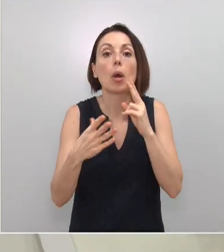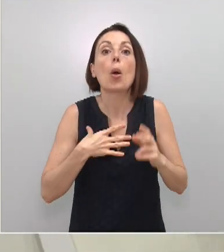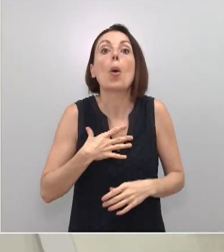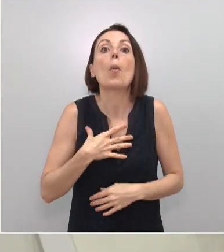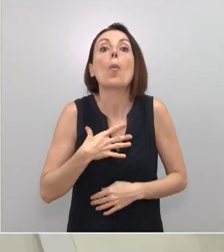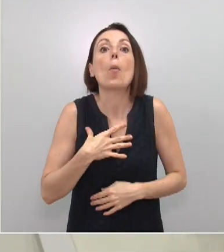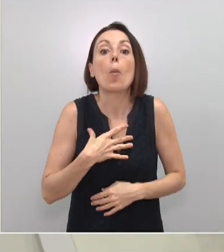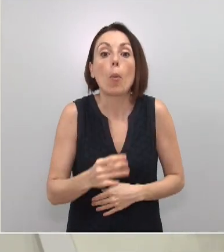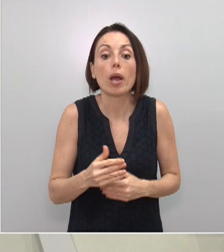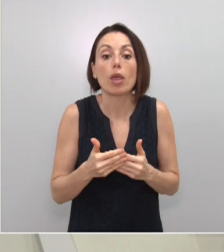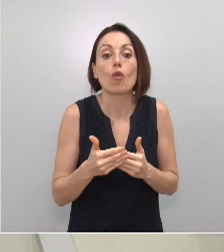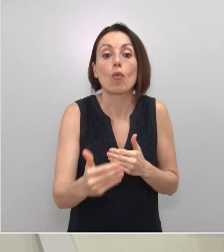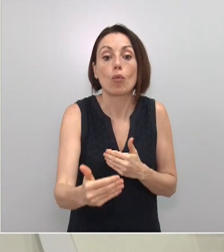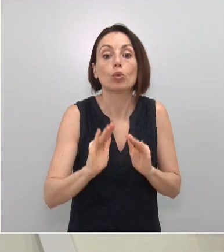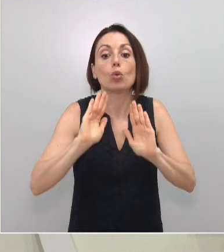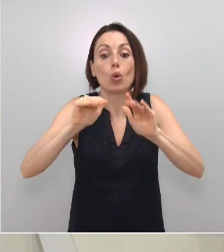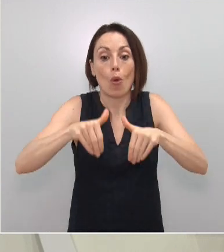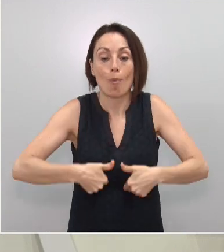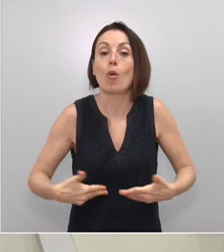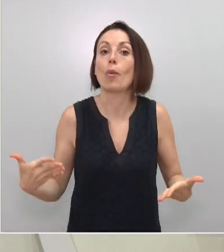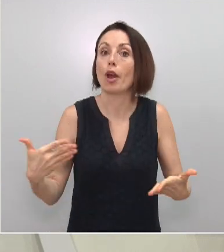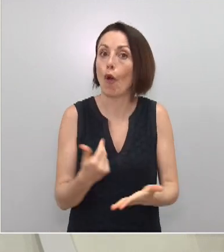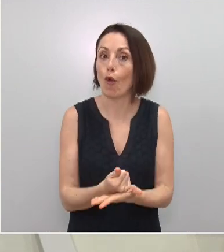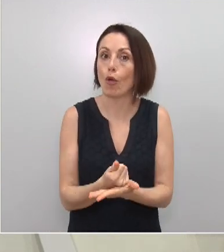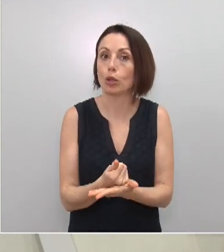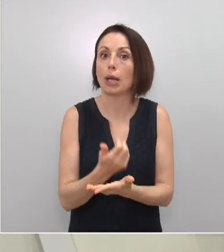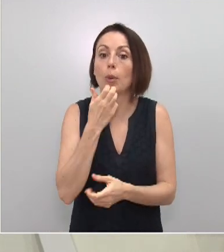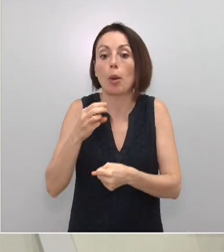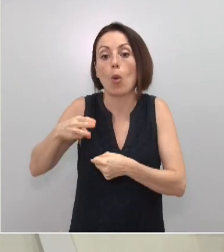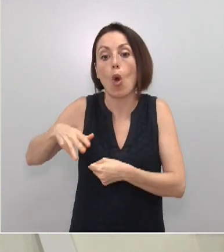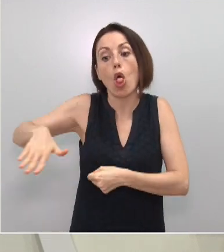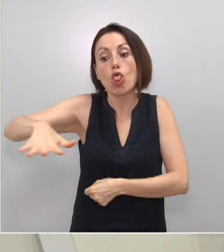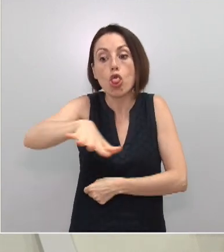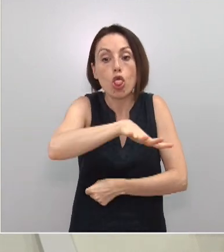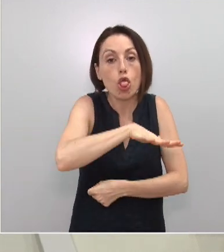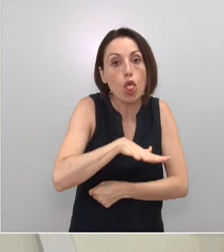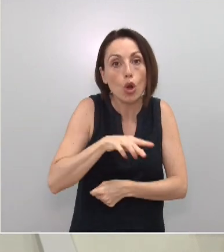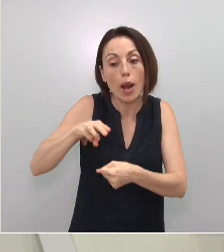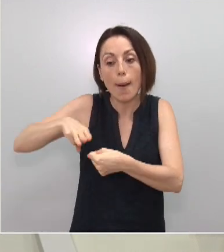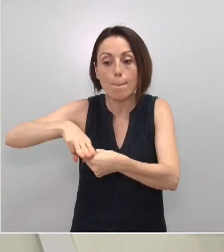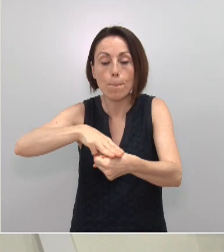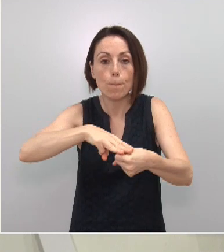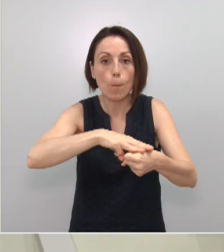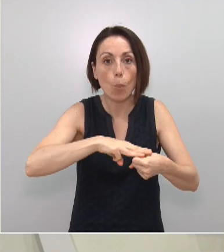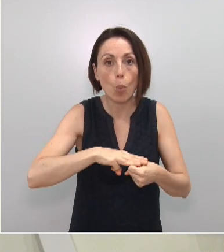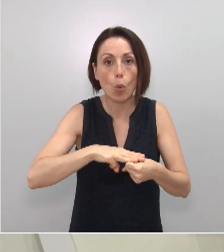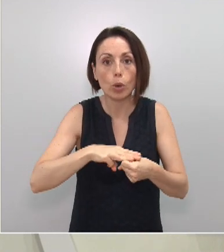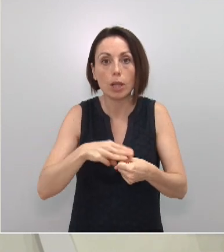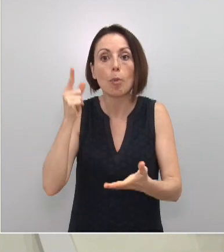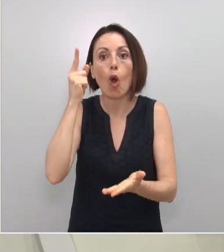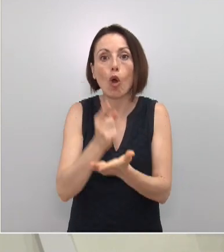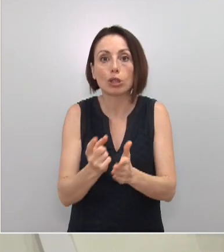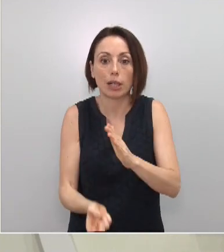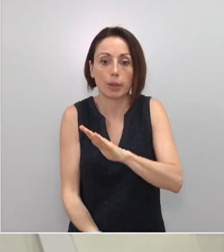posibilidad que está encima de la mesa y está encima de la mesa en aquellos territorios, en aquellas zonas, en aquellos municipios en los que,